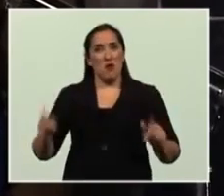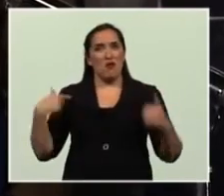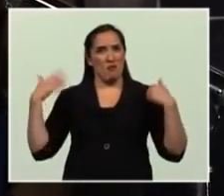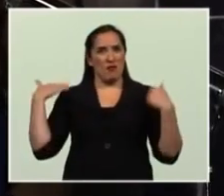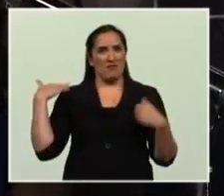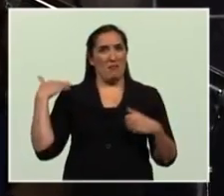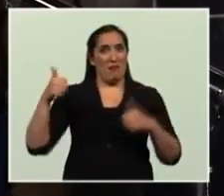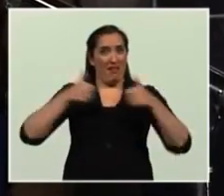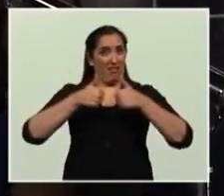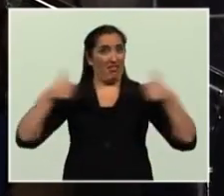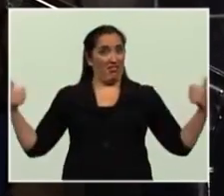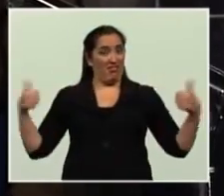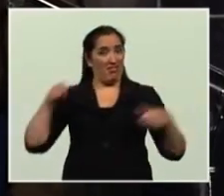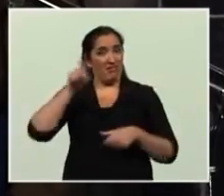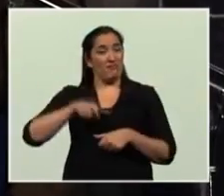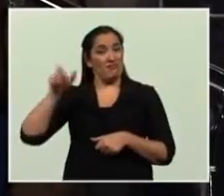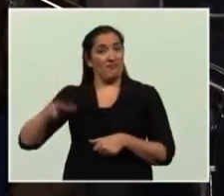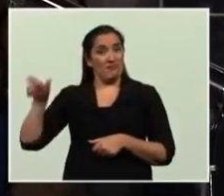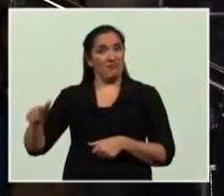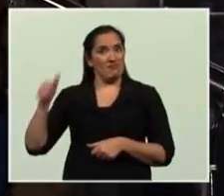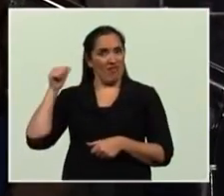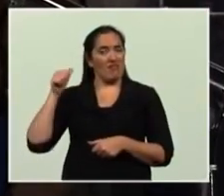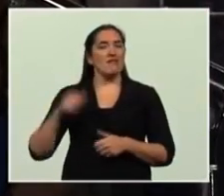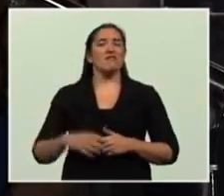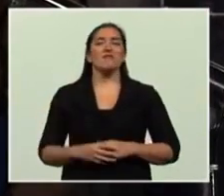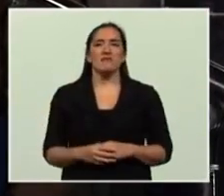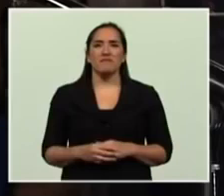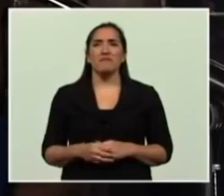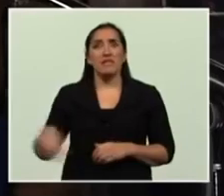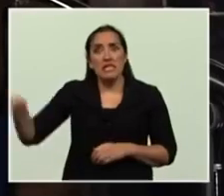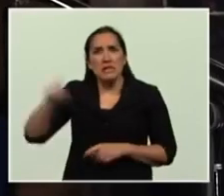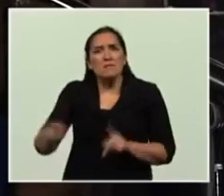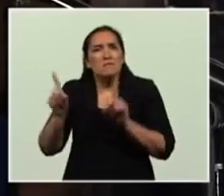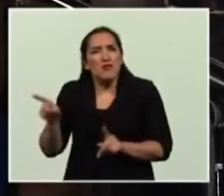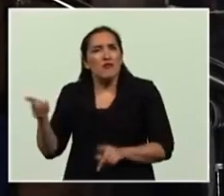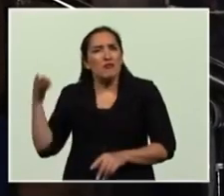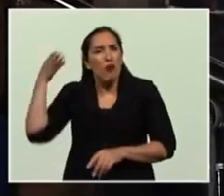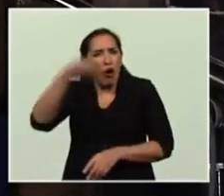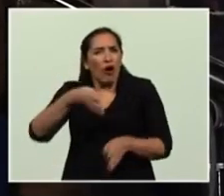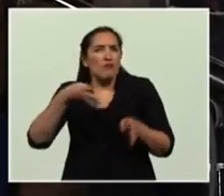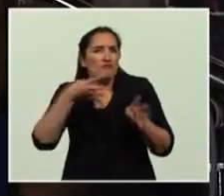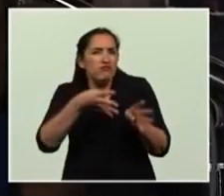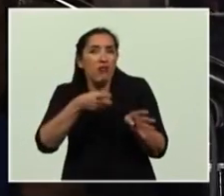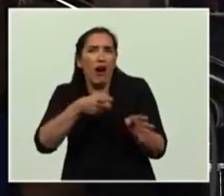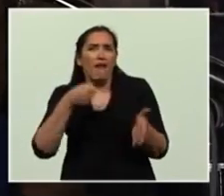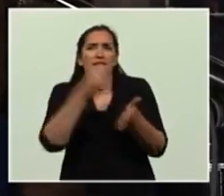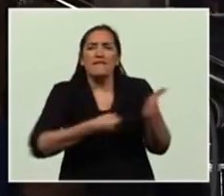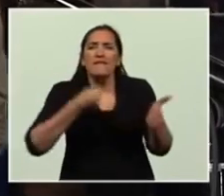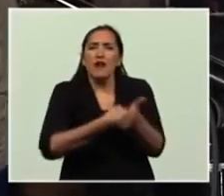que están a mis espaldas y que fueron a luchar por la patria. Hoy,